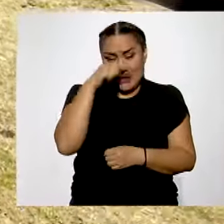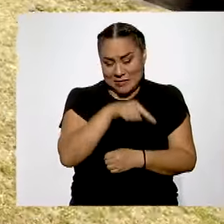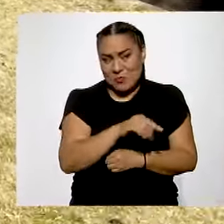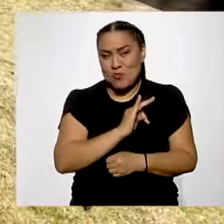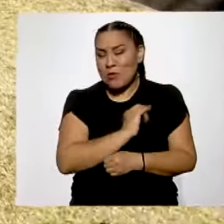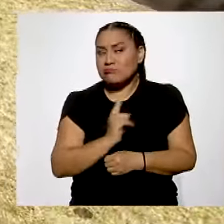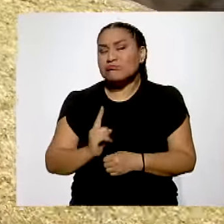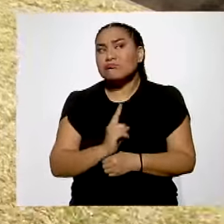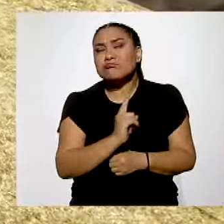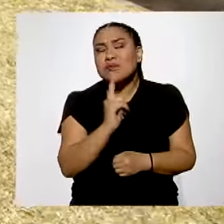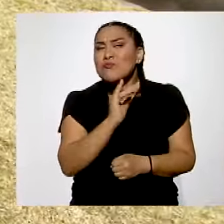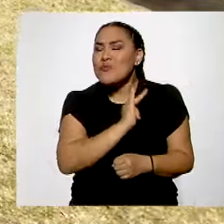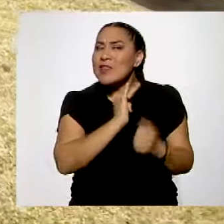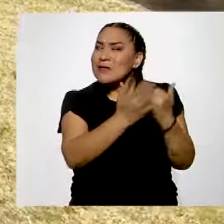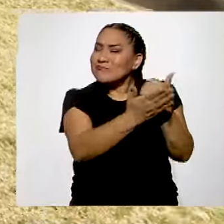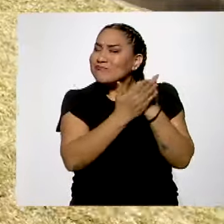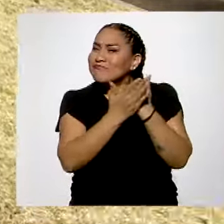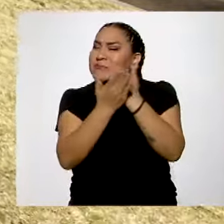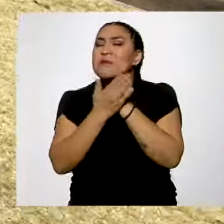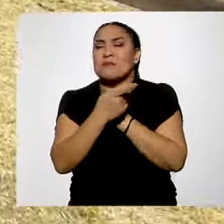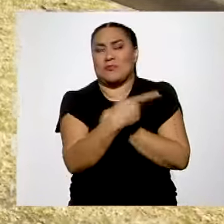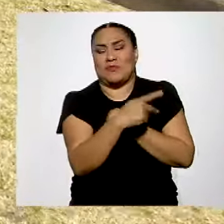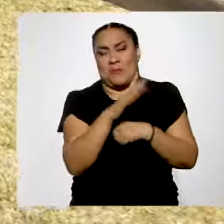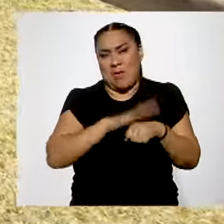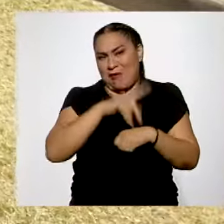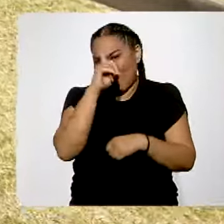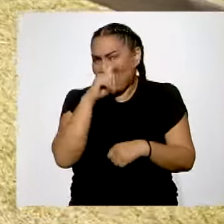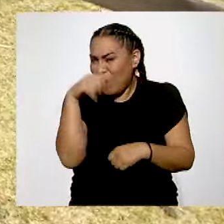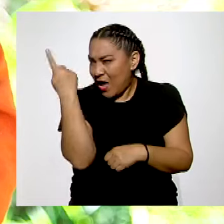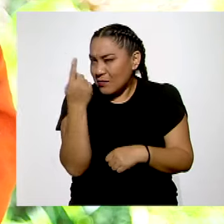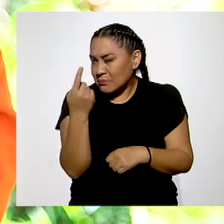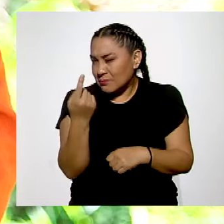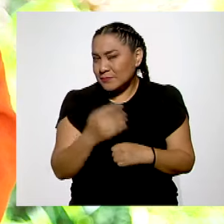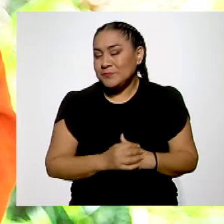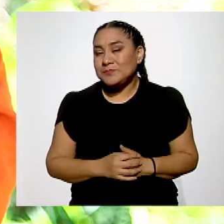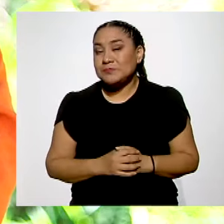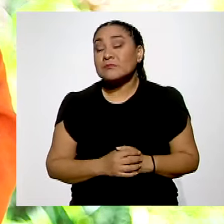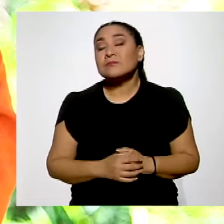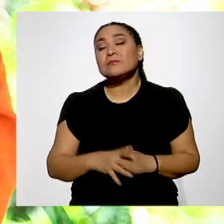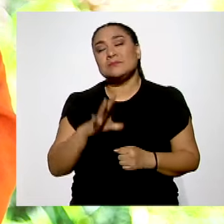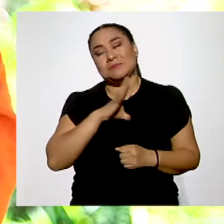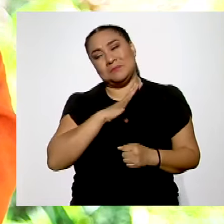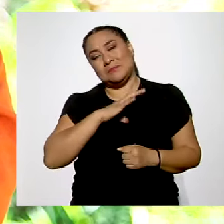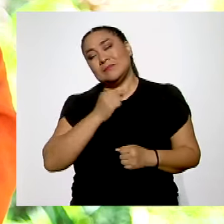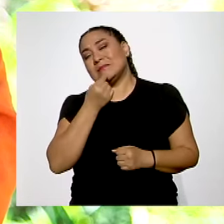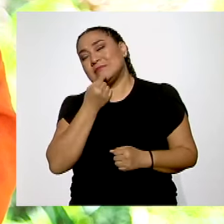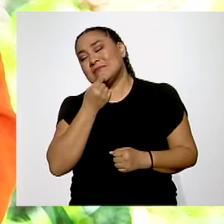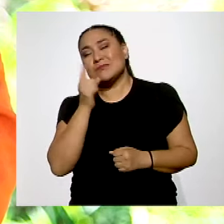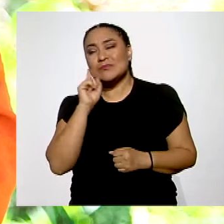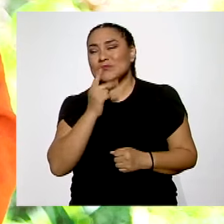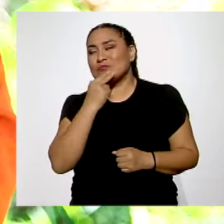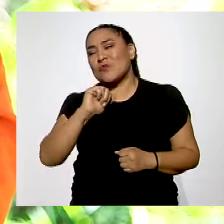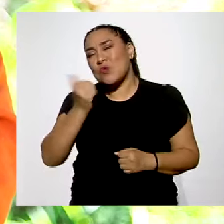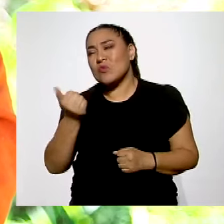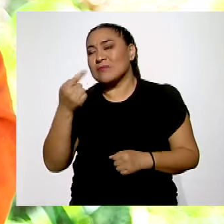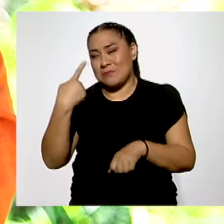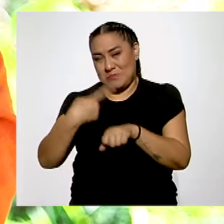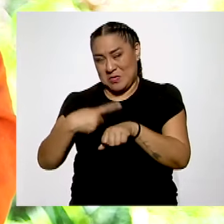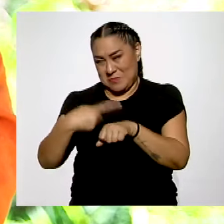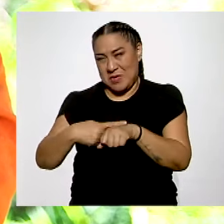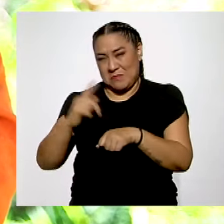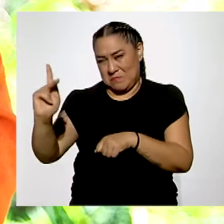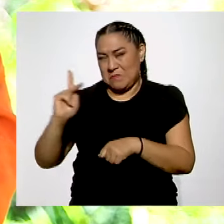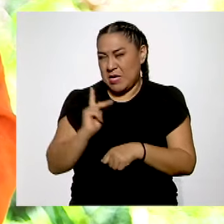tener más ventajas para hacer más fácil su caminar. A otros niños y niñas con acontroplasia